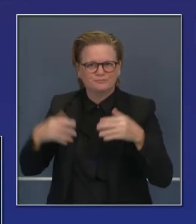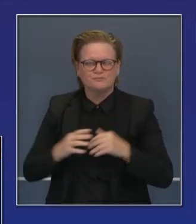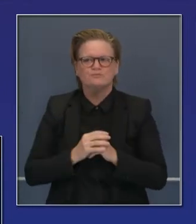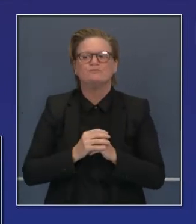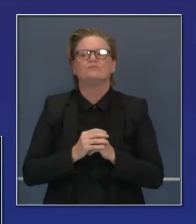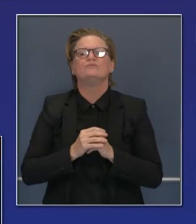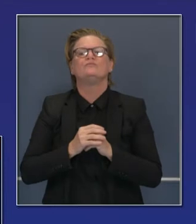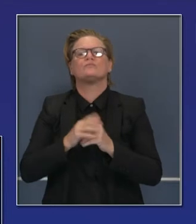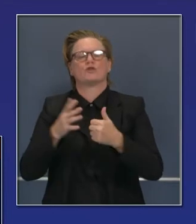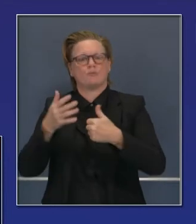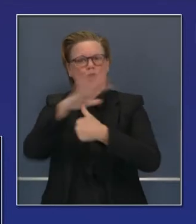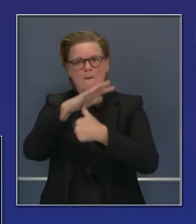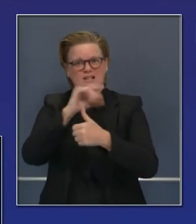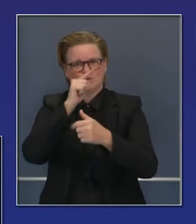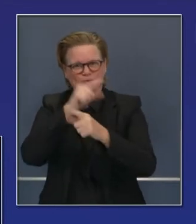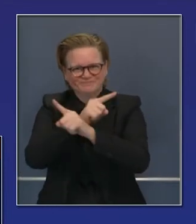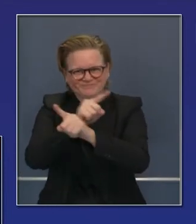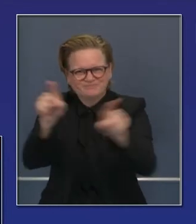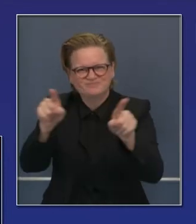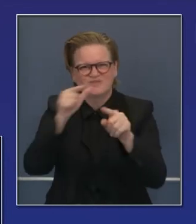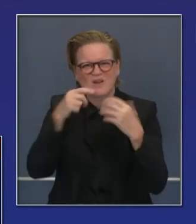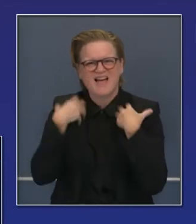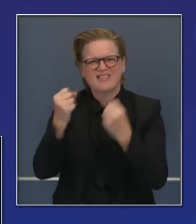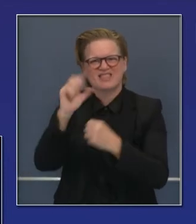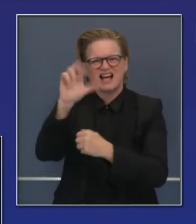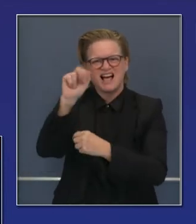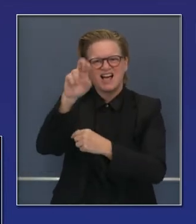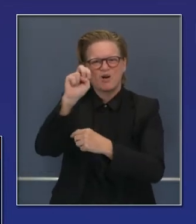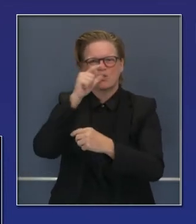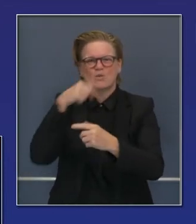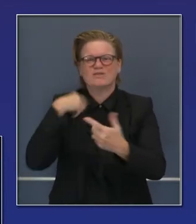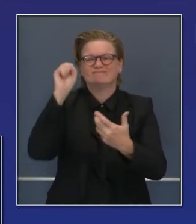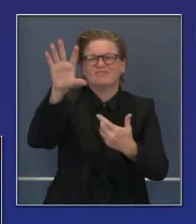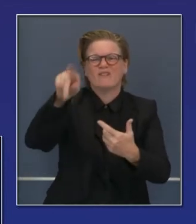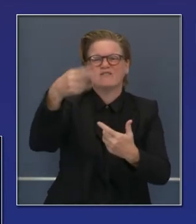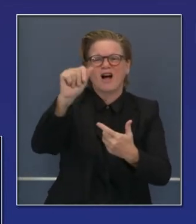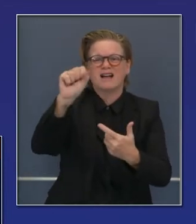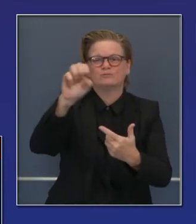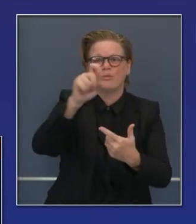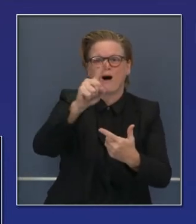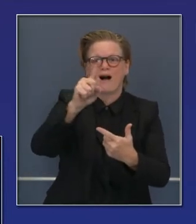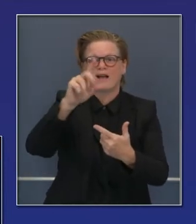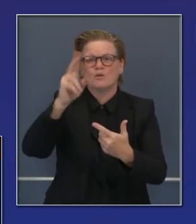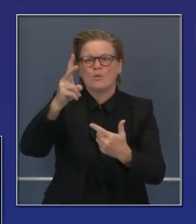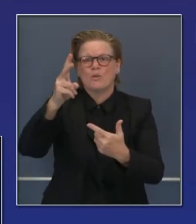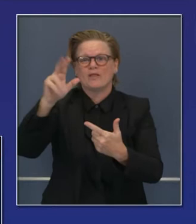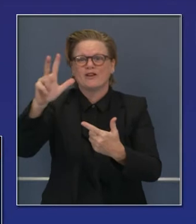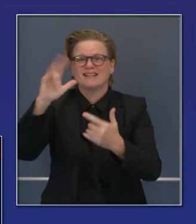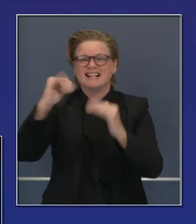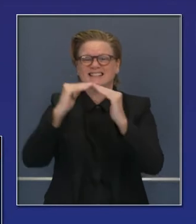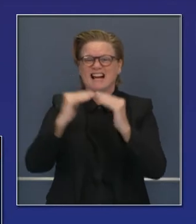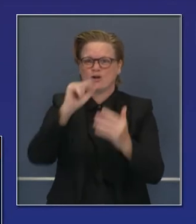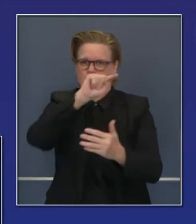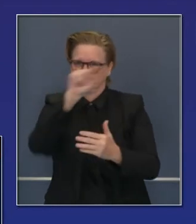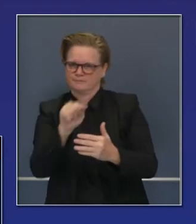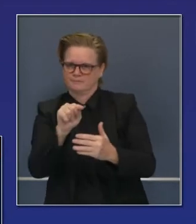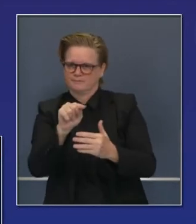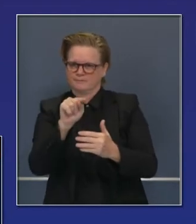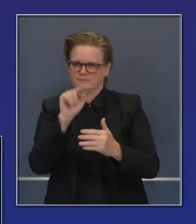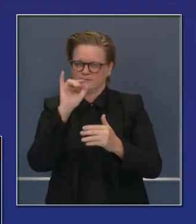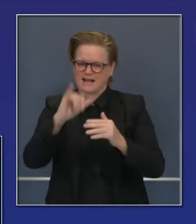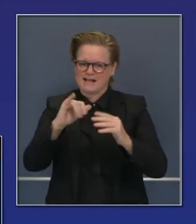Estaremos vigilando muy cuidadosamente las prioridades y esperamos que todo mundo en este sistema de